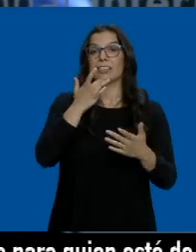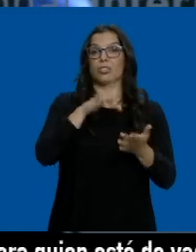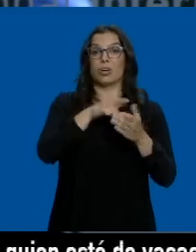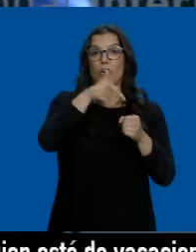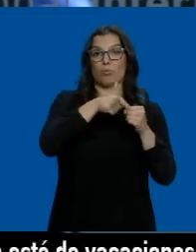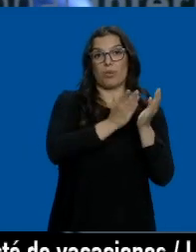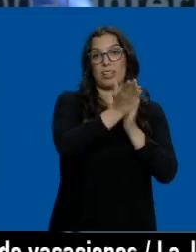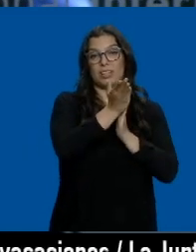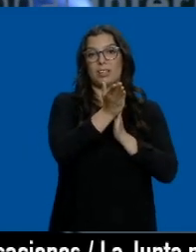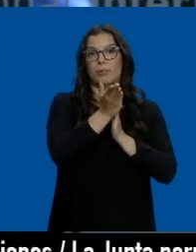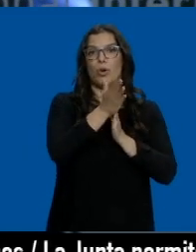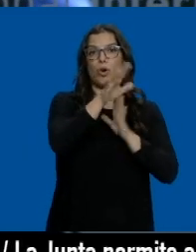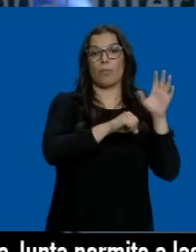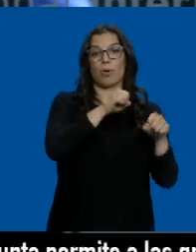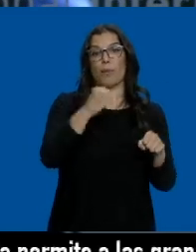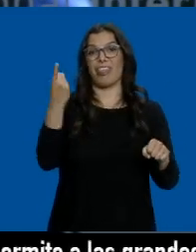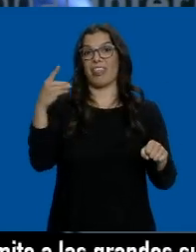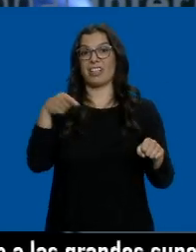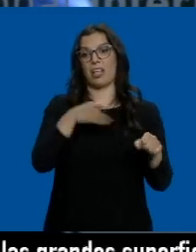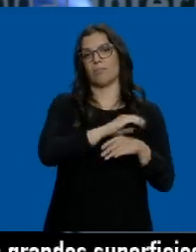alternativos ya superan a los diésel.